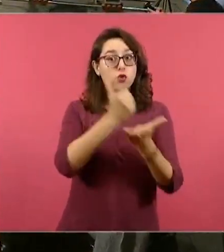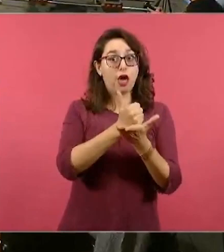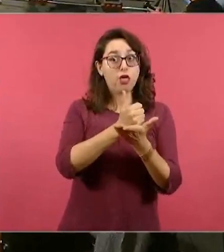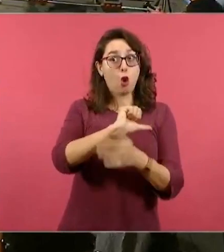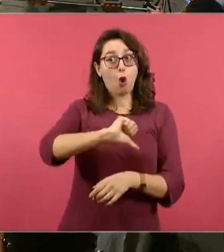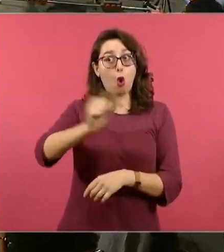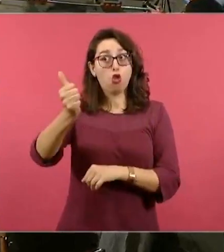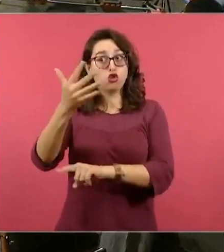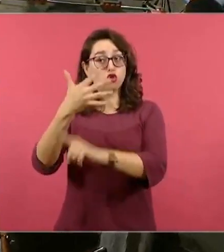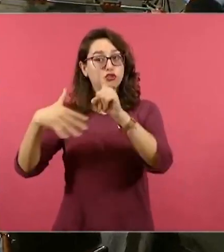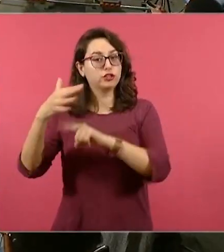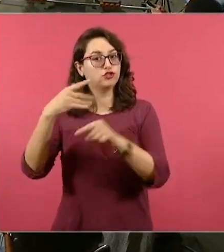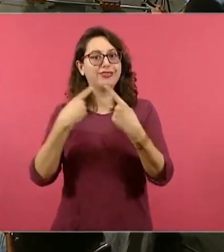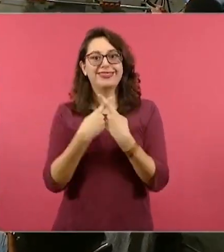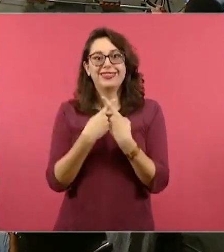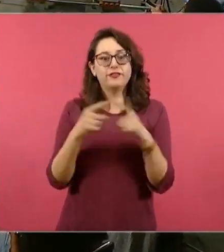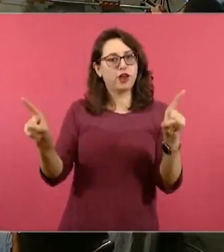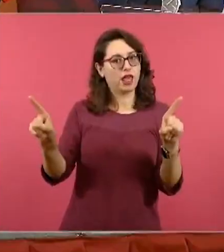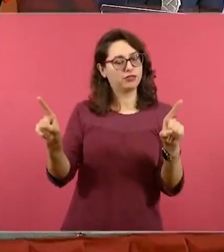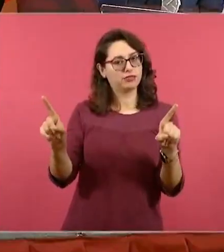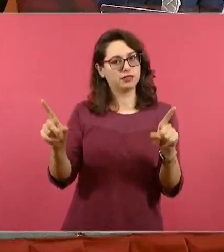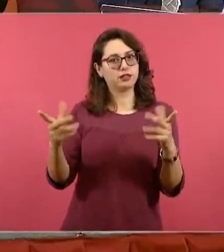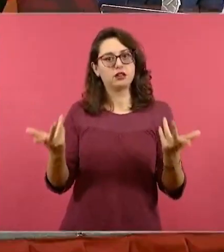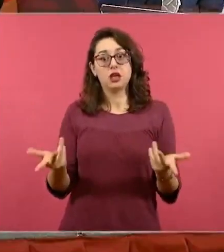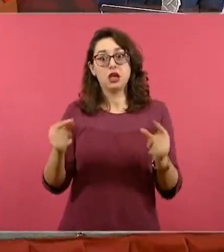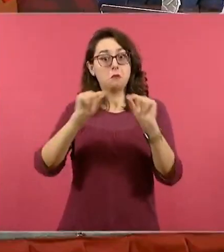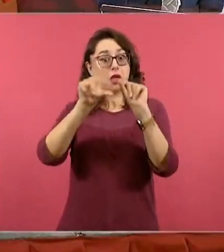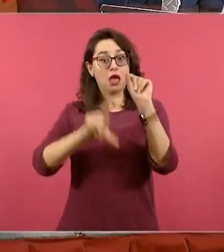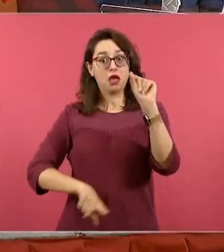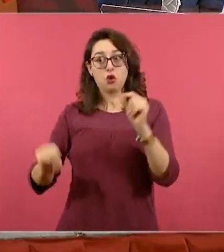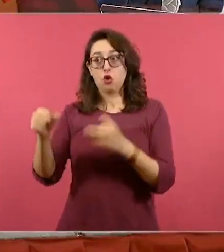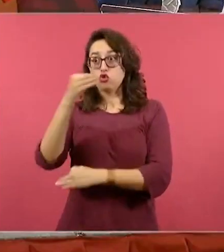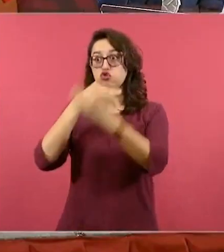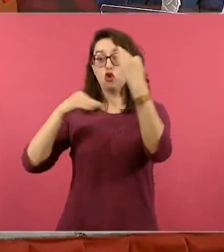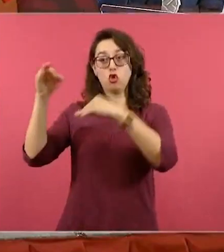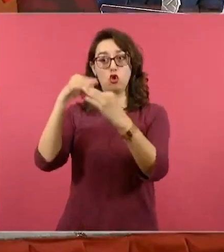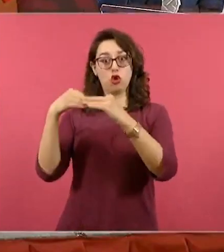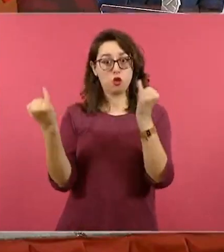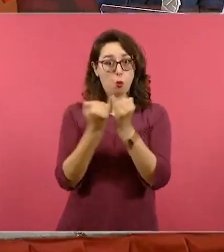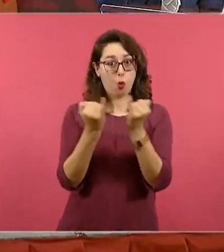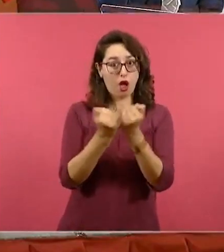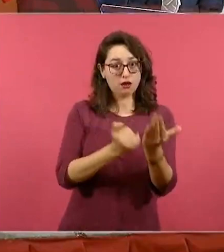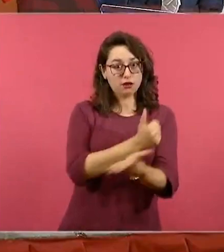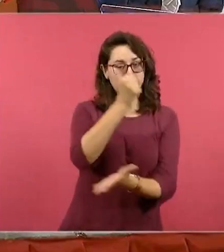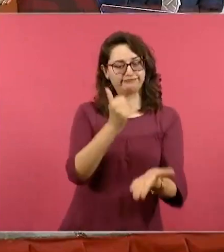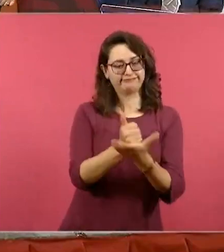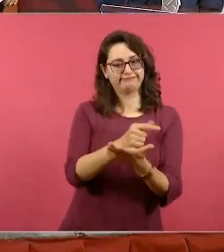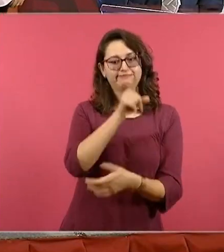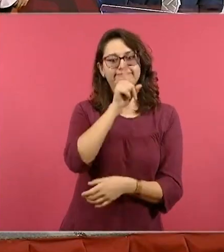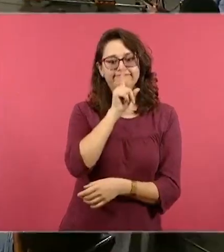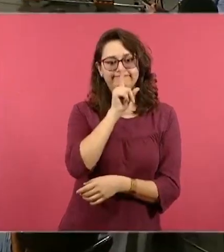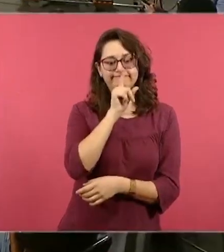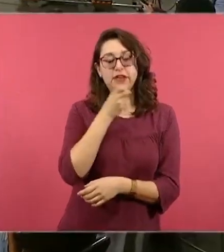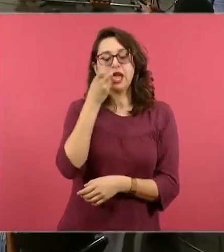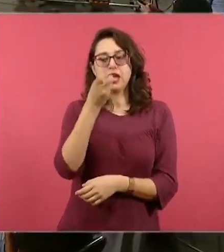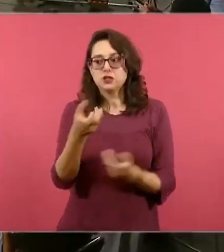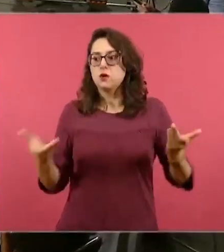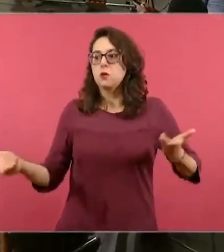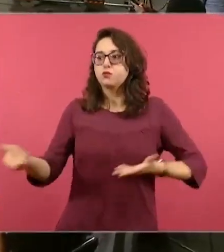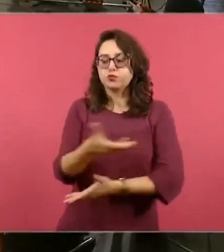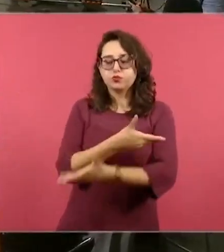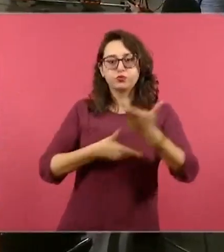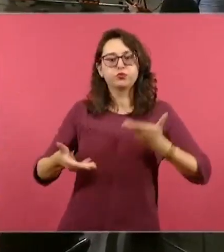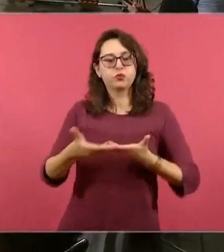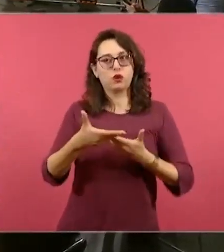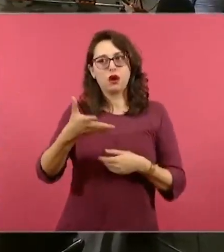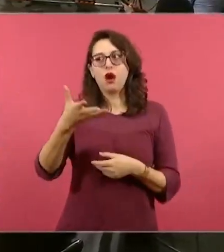transformar su entorno. Y estos proyectos solamente son un punto de partida para el intercambio de sacueres y el encuentro de otro. La siguiente, por